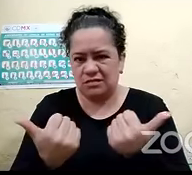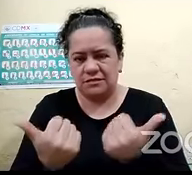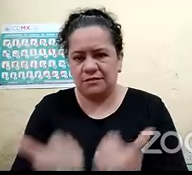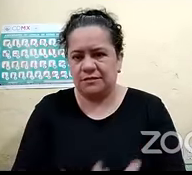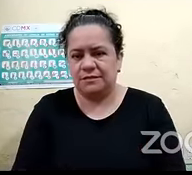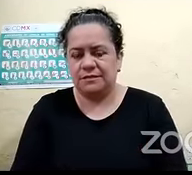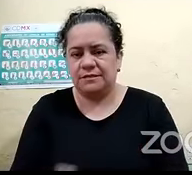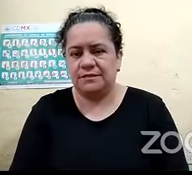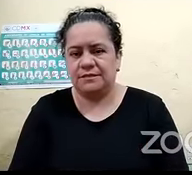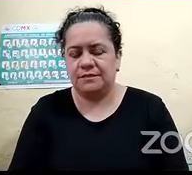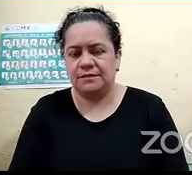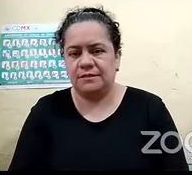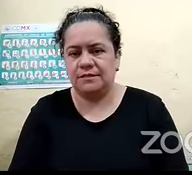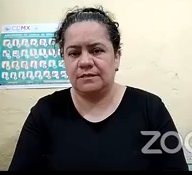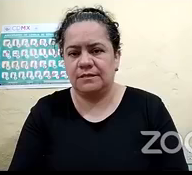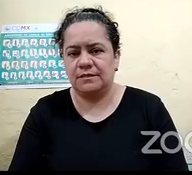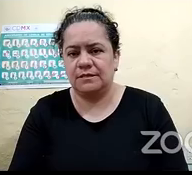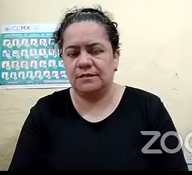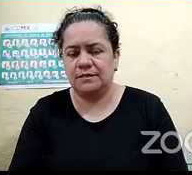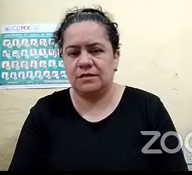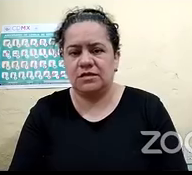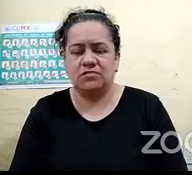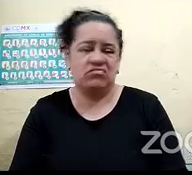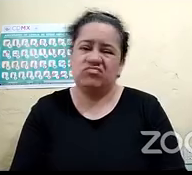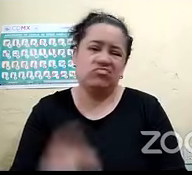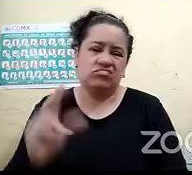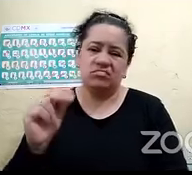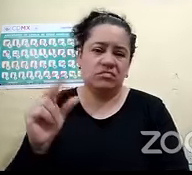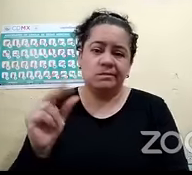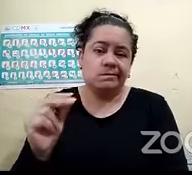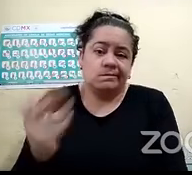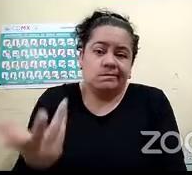pero en realidad pues no no me lo han leído